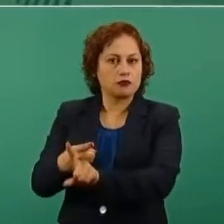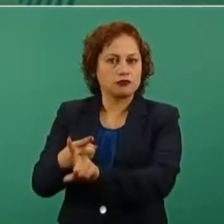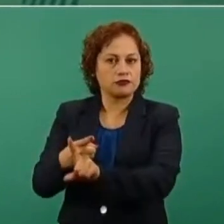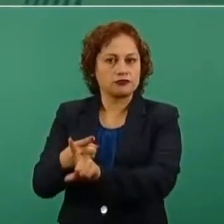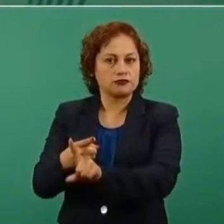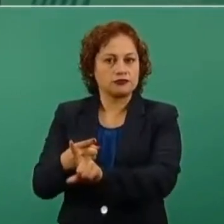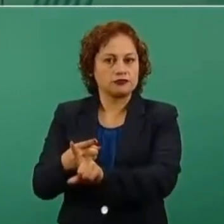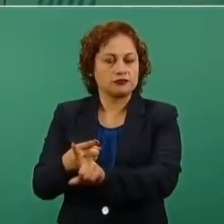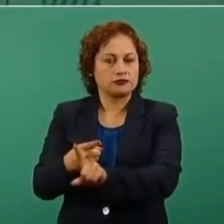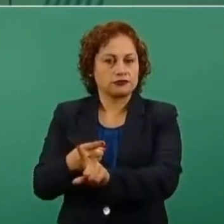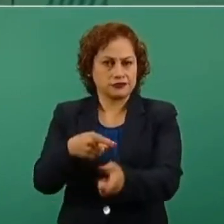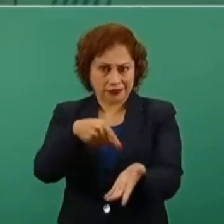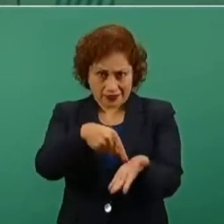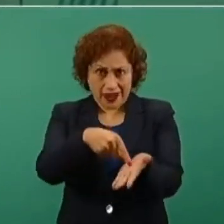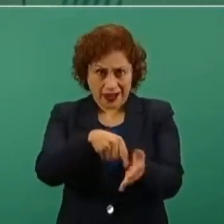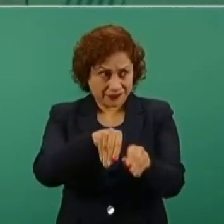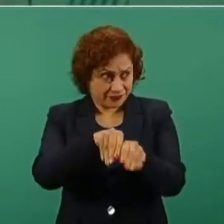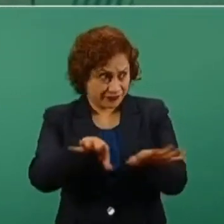Ahí están las redes.